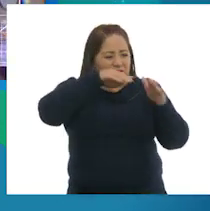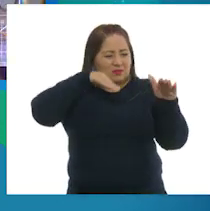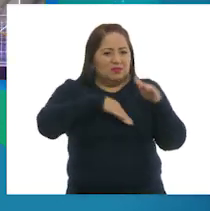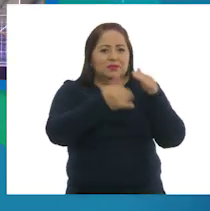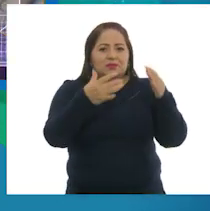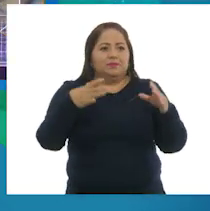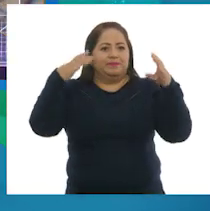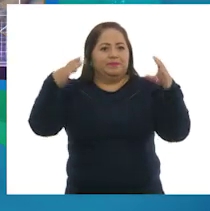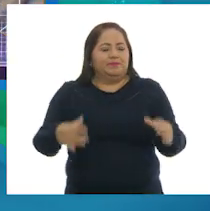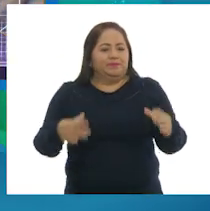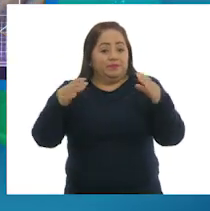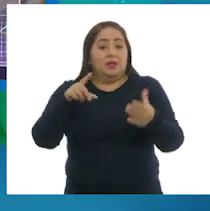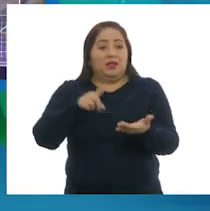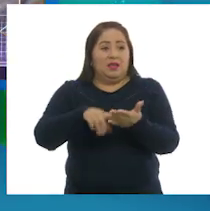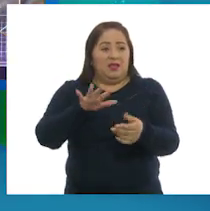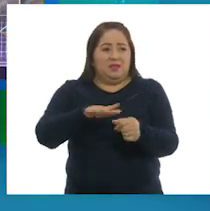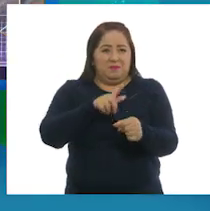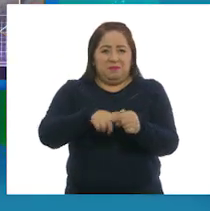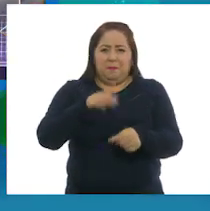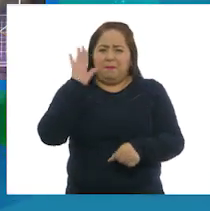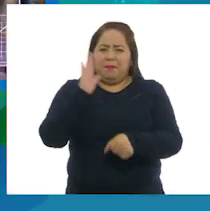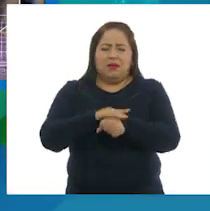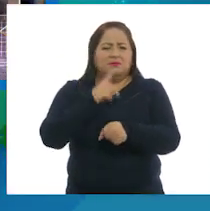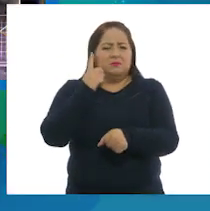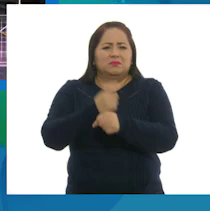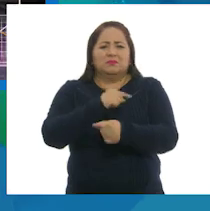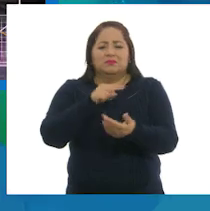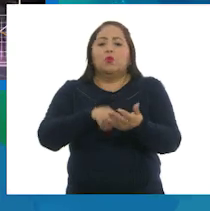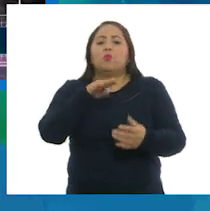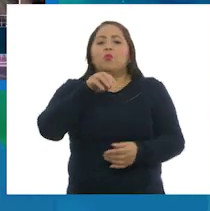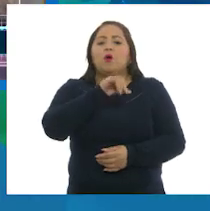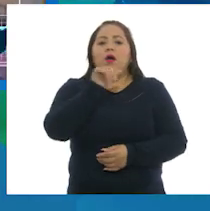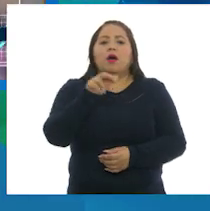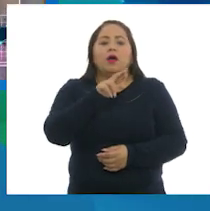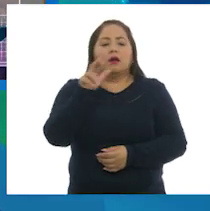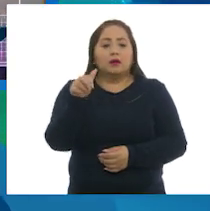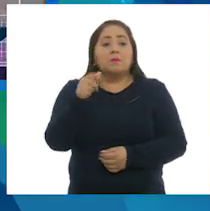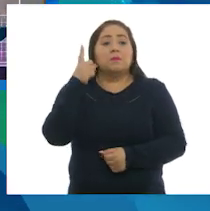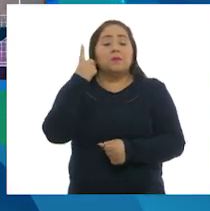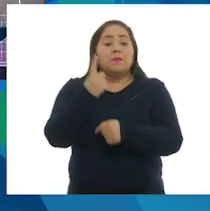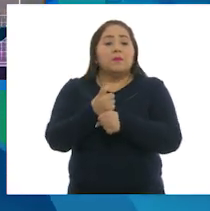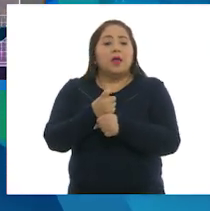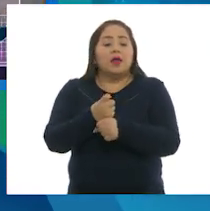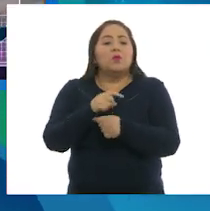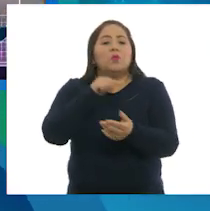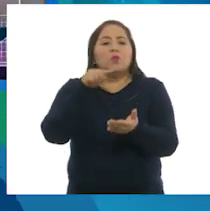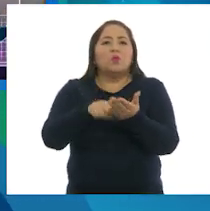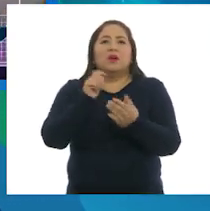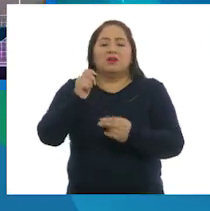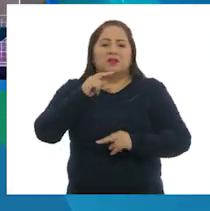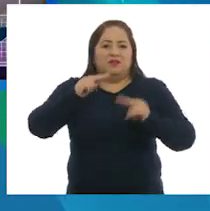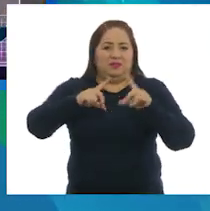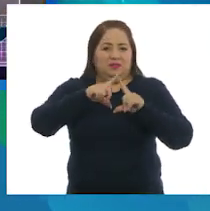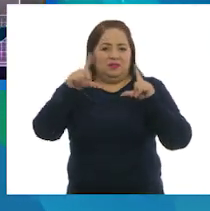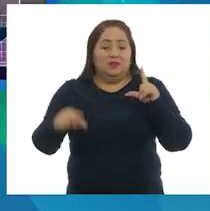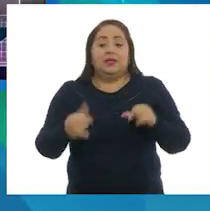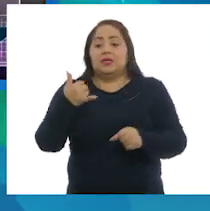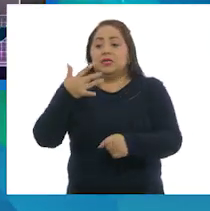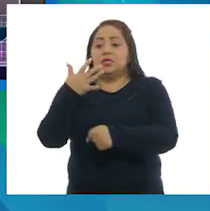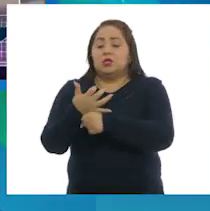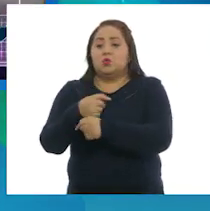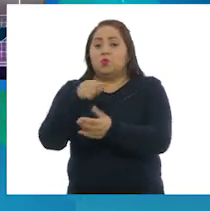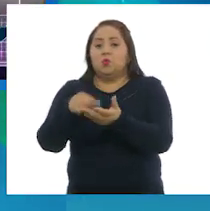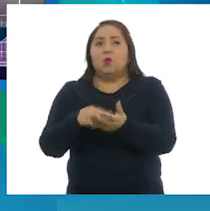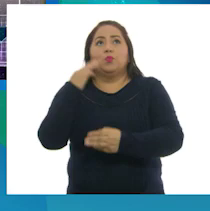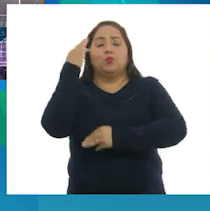y estanques. La especie de mayor producción fue la mojarra tilapia. Tuvo el primer puesto a nivel nacional y el quinto en